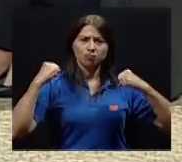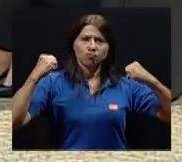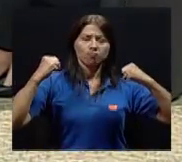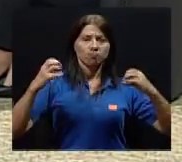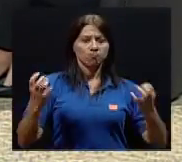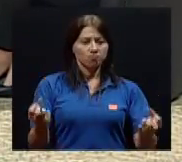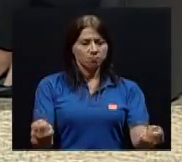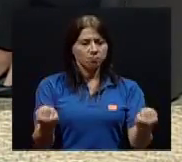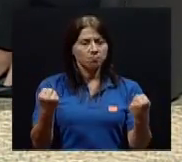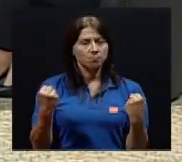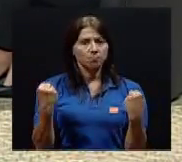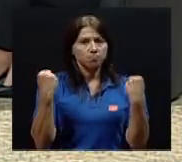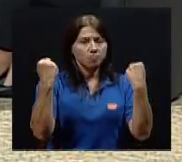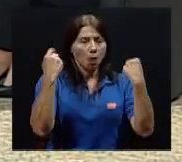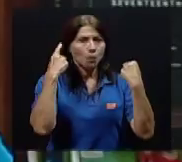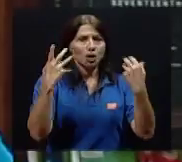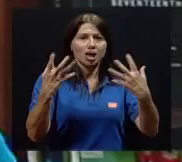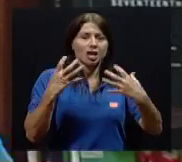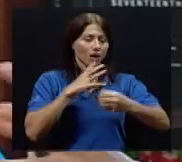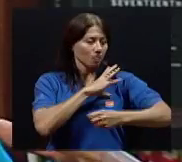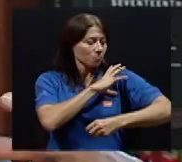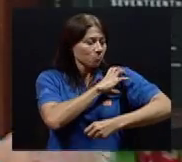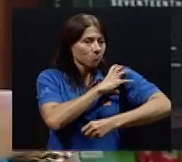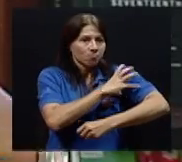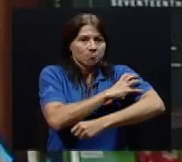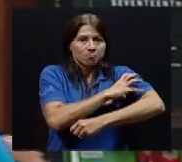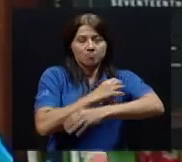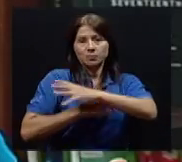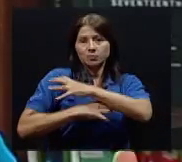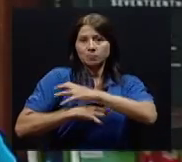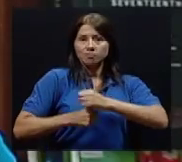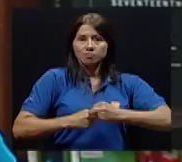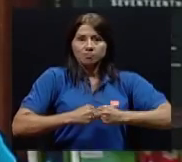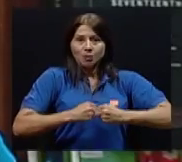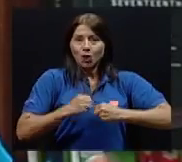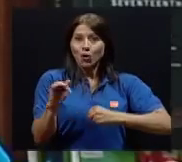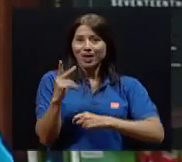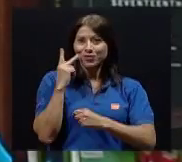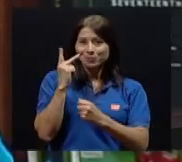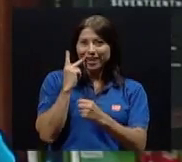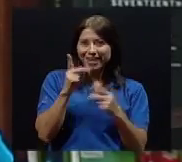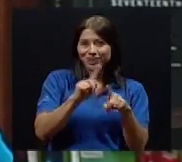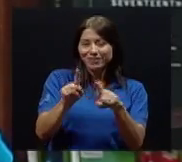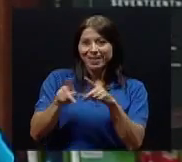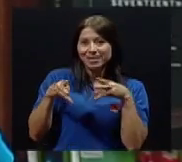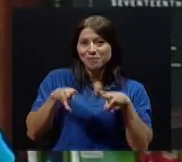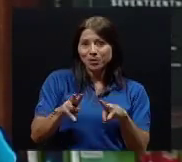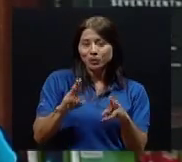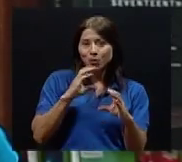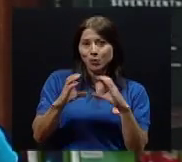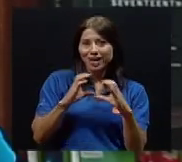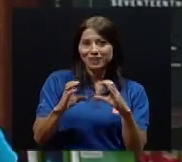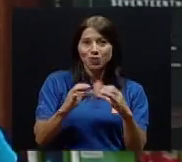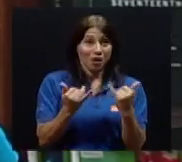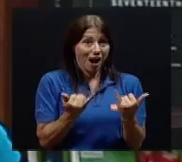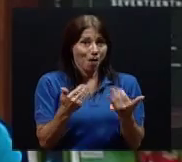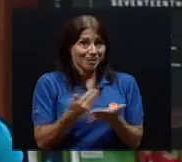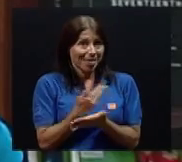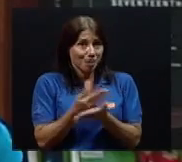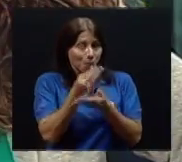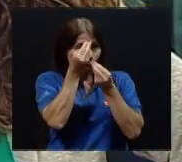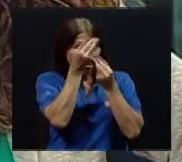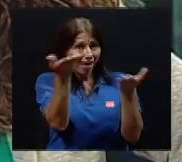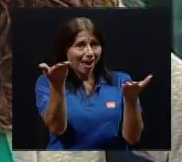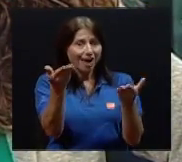a programas de musculación o a gimnasios pretendiendo alcanzar un ideal muscular, que es lo que ellos ven en los medios de comunicación. Que está de